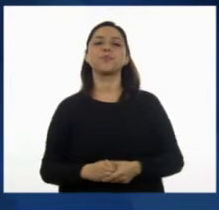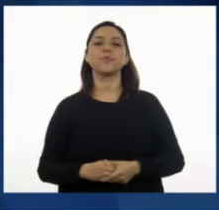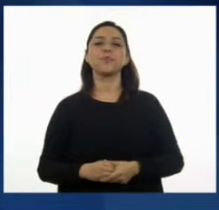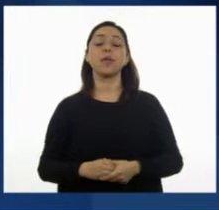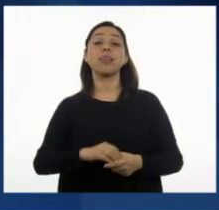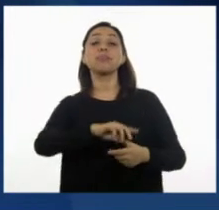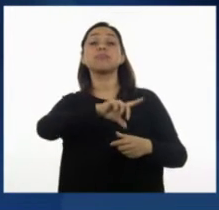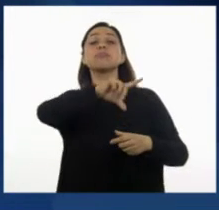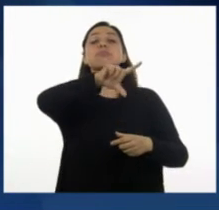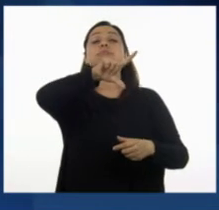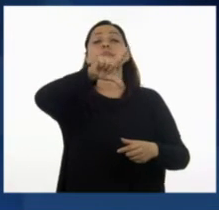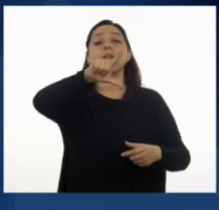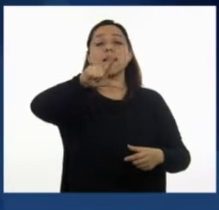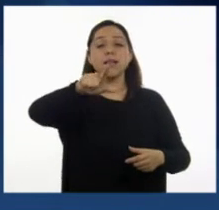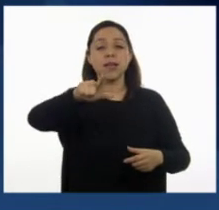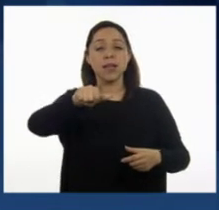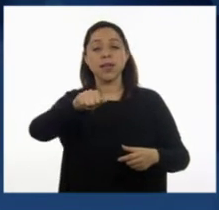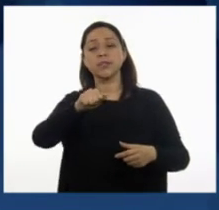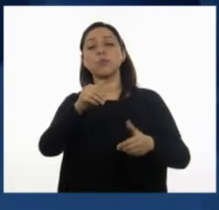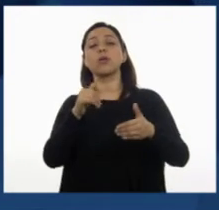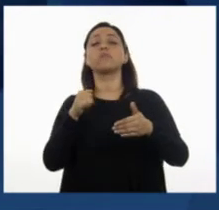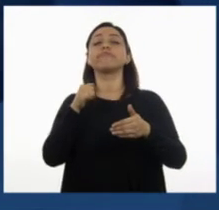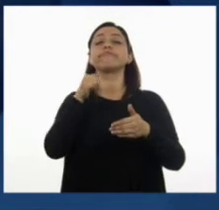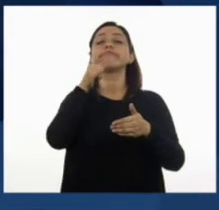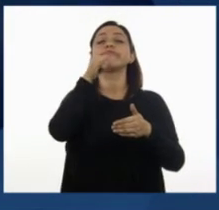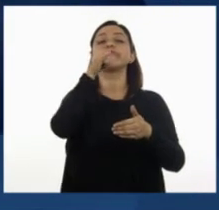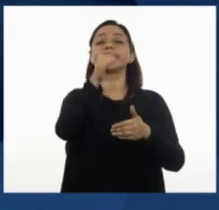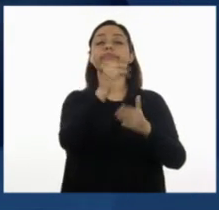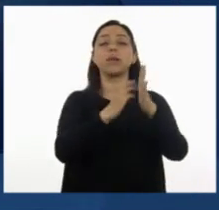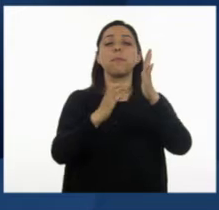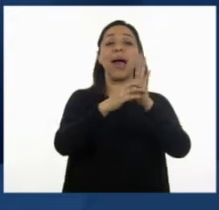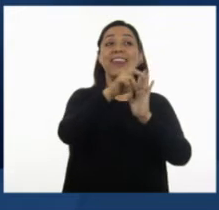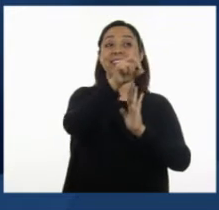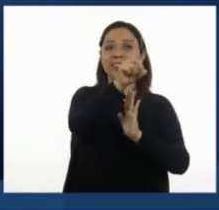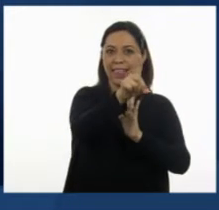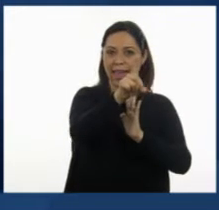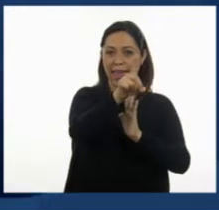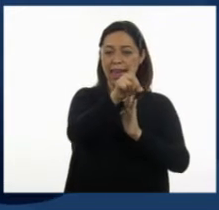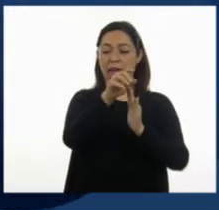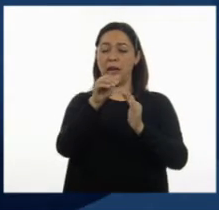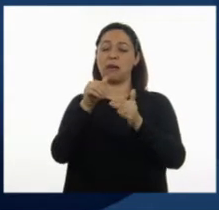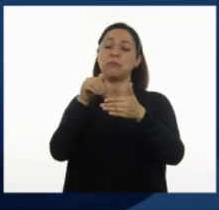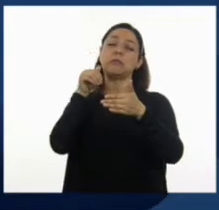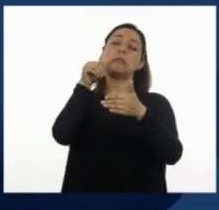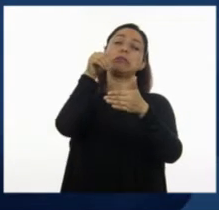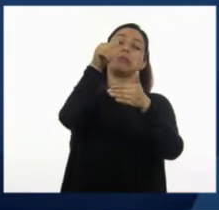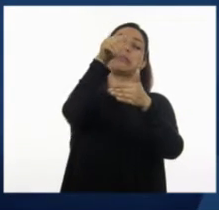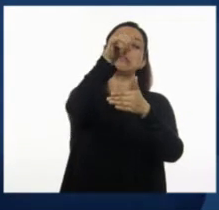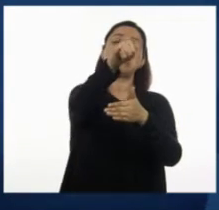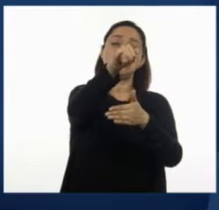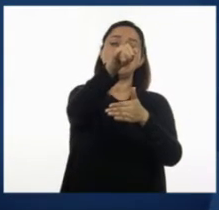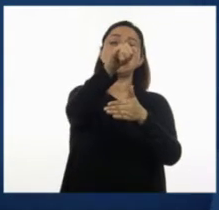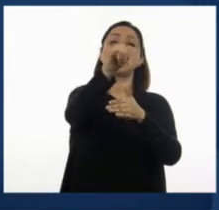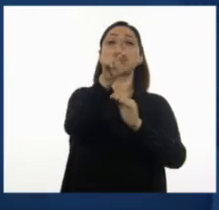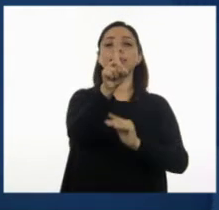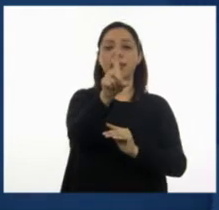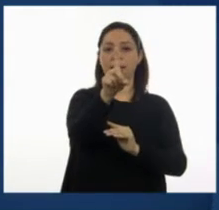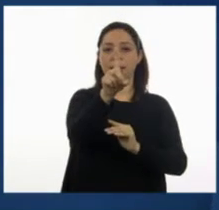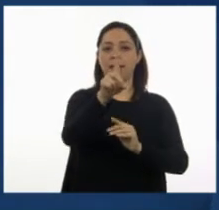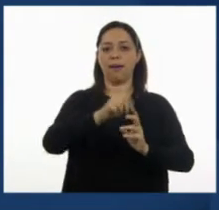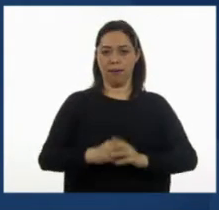Luego tenemos el balcón D y hasta atrás el balcón E. Muy